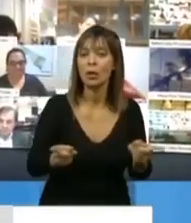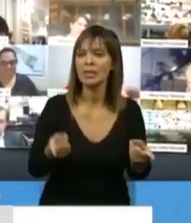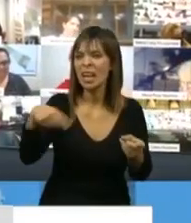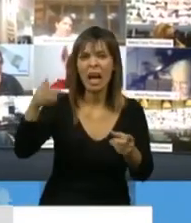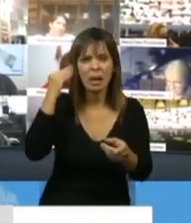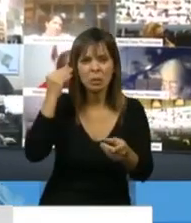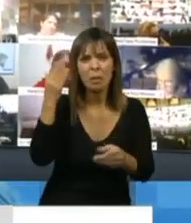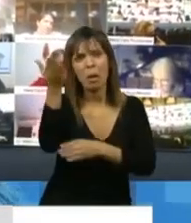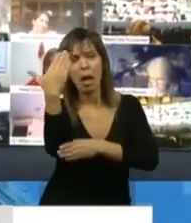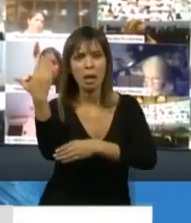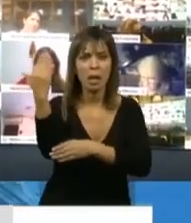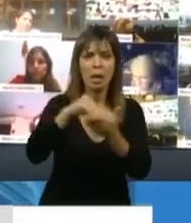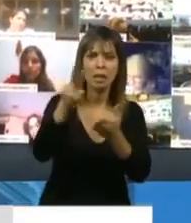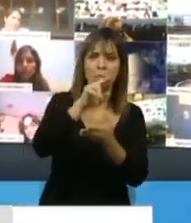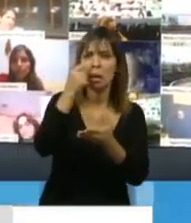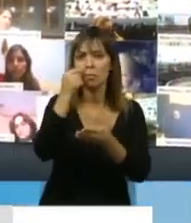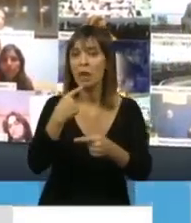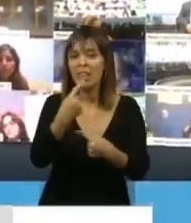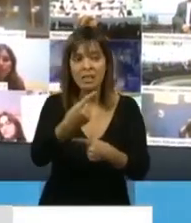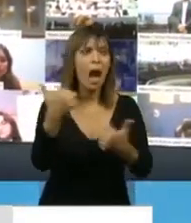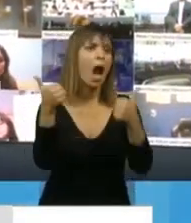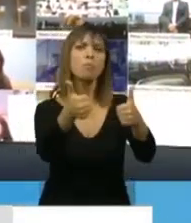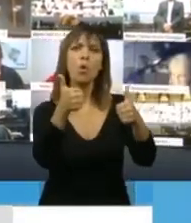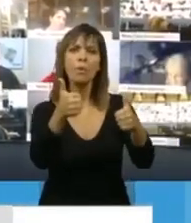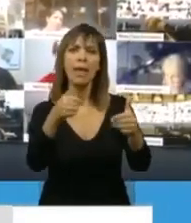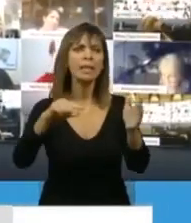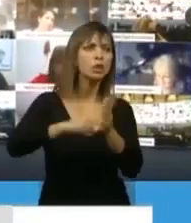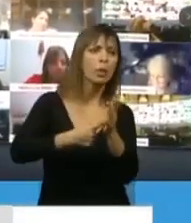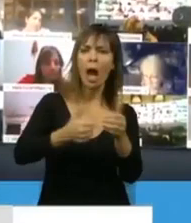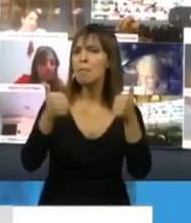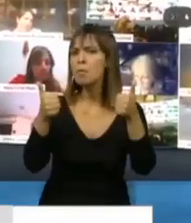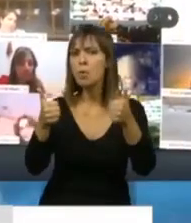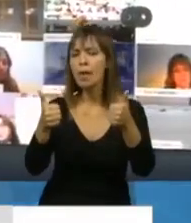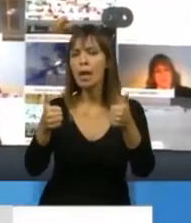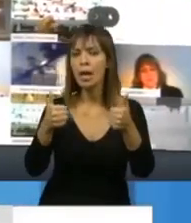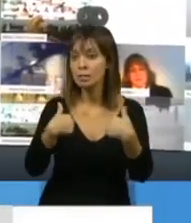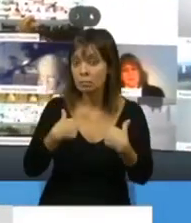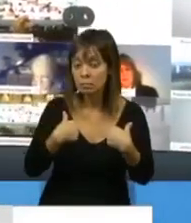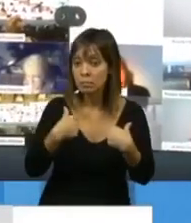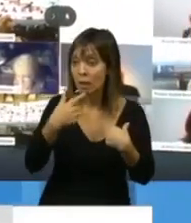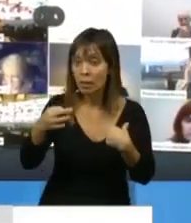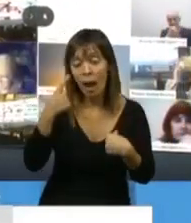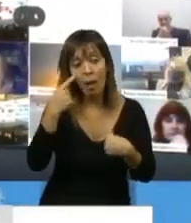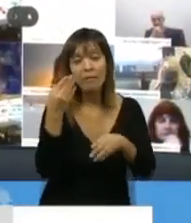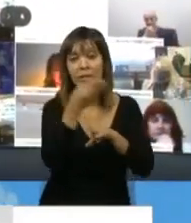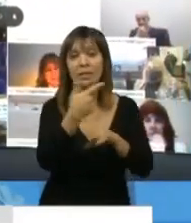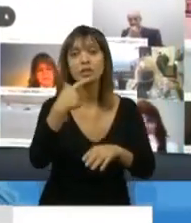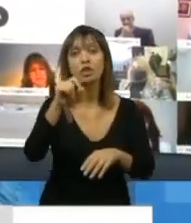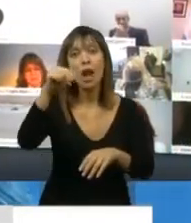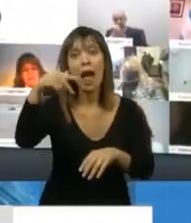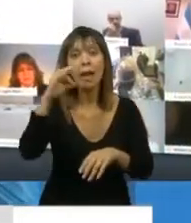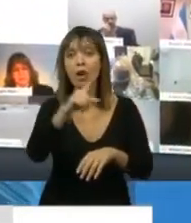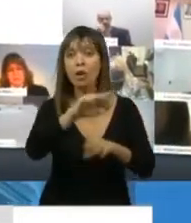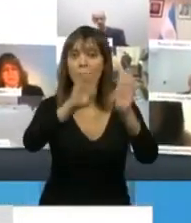diputados y diputadas diciendo que anda bárbaro el sistema de salud de la ciudad. Yo simplemente los remito a la intervención de Gabriel Solano en la legislatura,